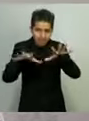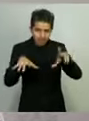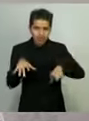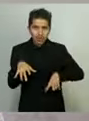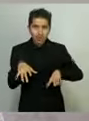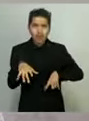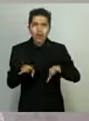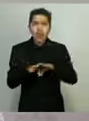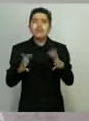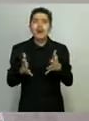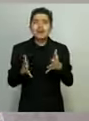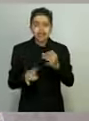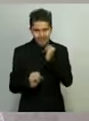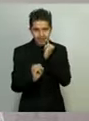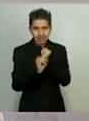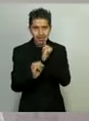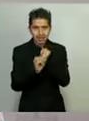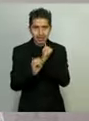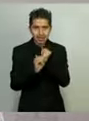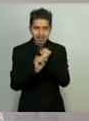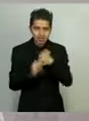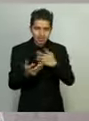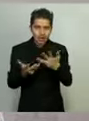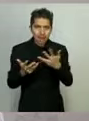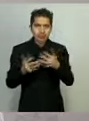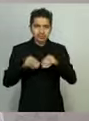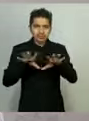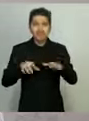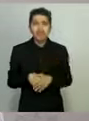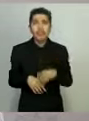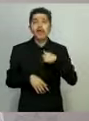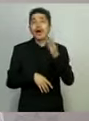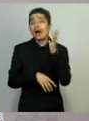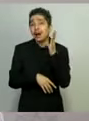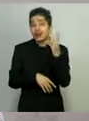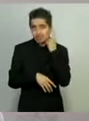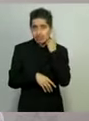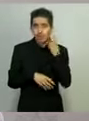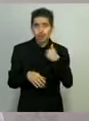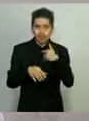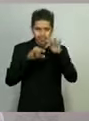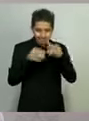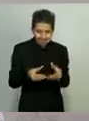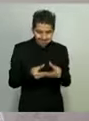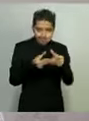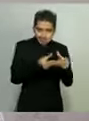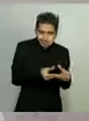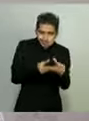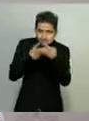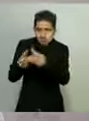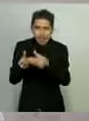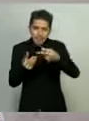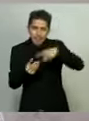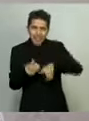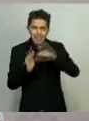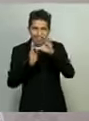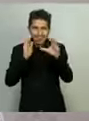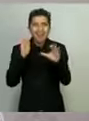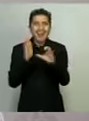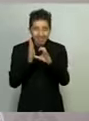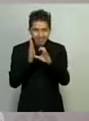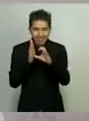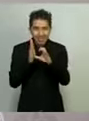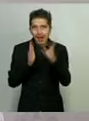de manera virtual. Enviaré al Congreso del Estado el documento que me mandata la Constitución